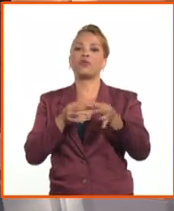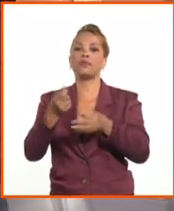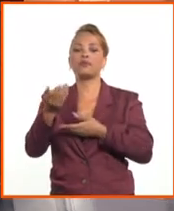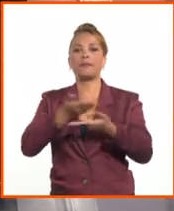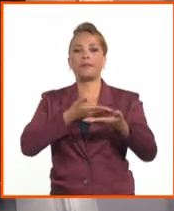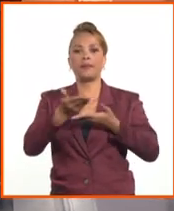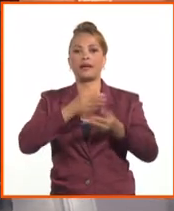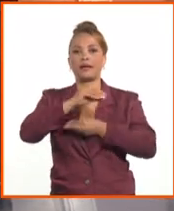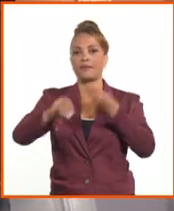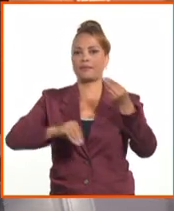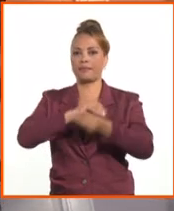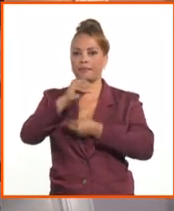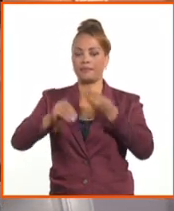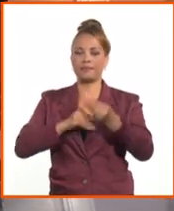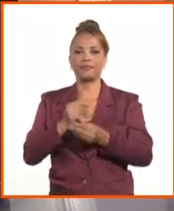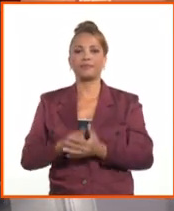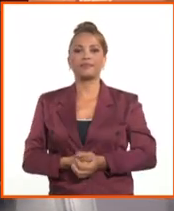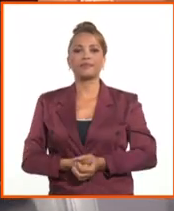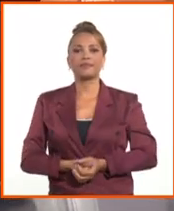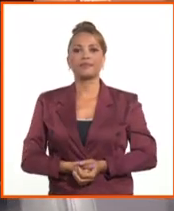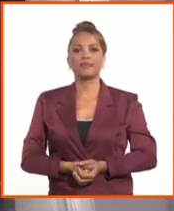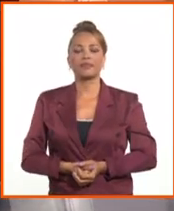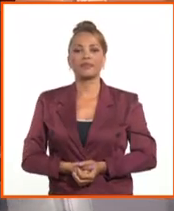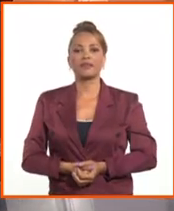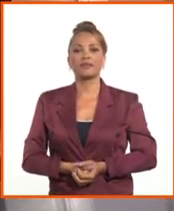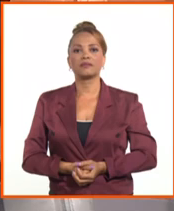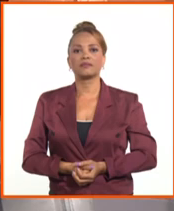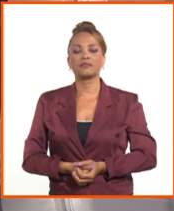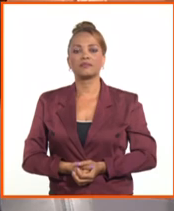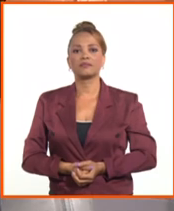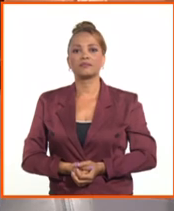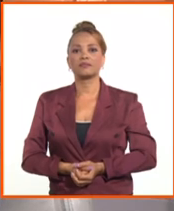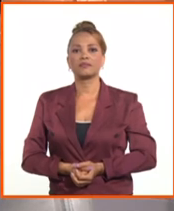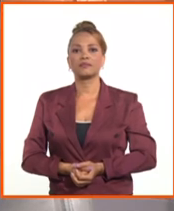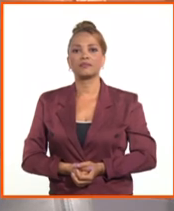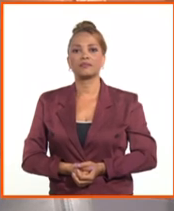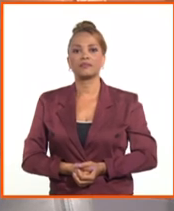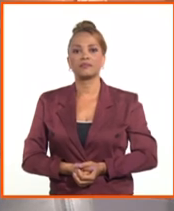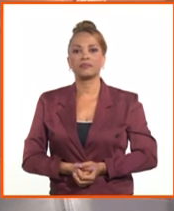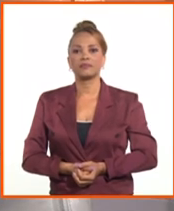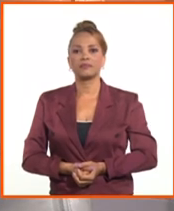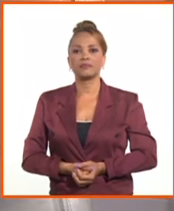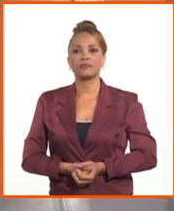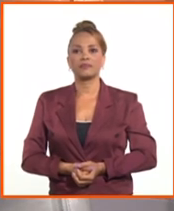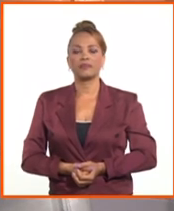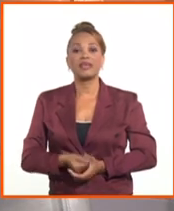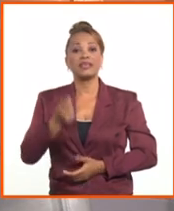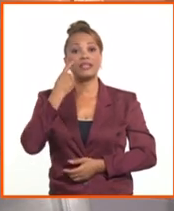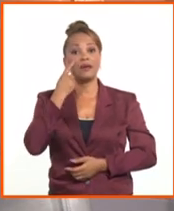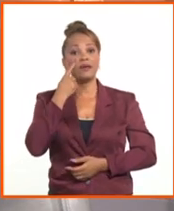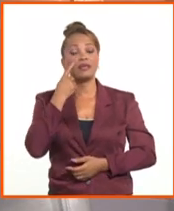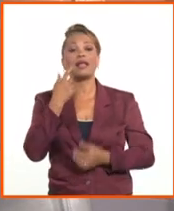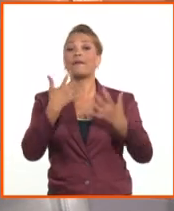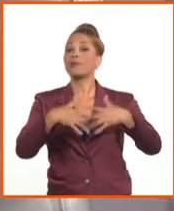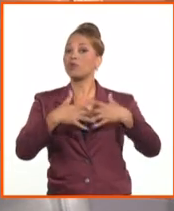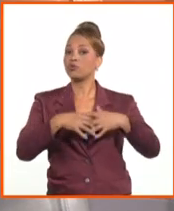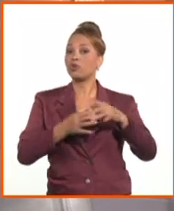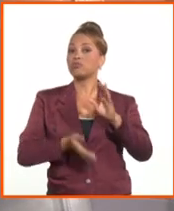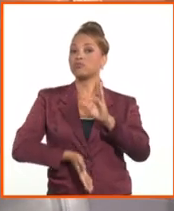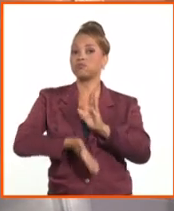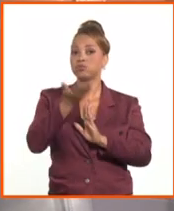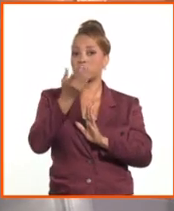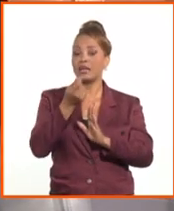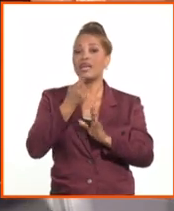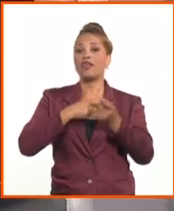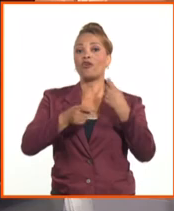cambiario, para lo cual tenemos un diseño, etcétera, pero vuelvo a los fundamentos. Tiene que expresarse en la producción, tiene que haber un incremento de la oferta